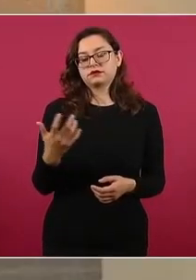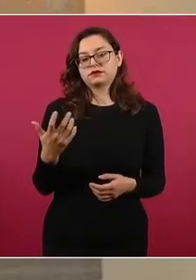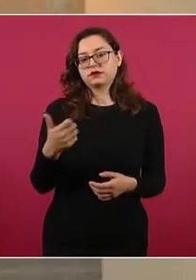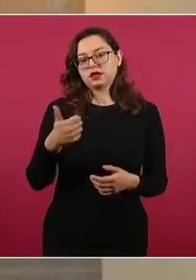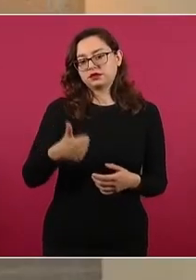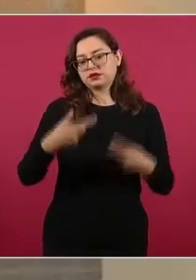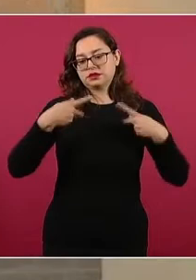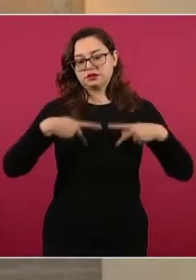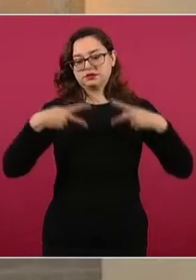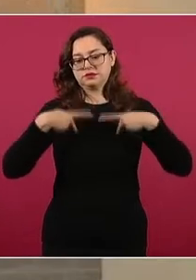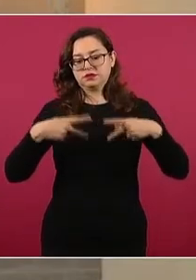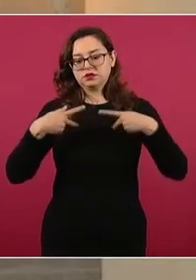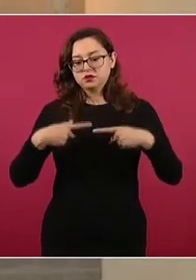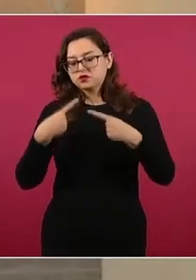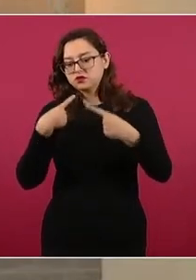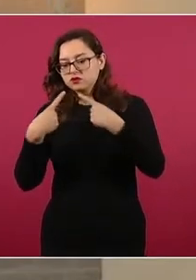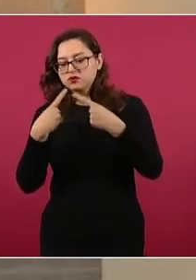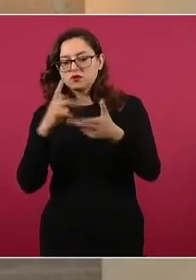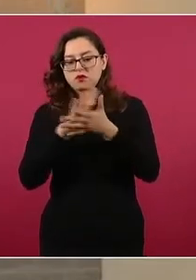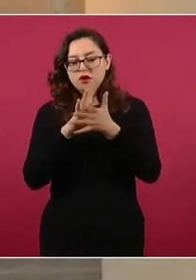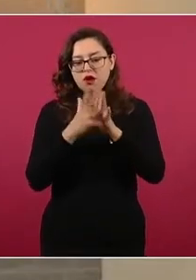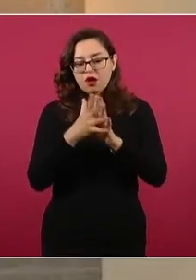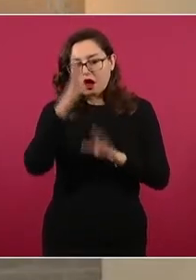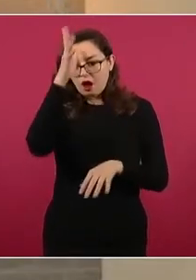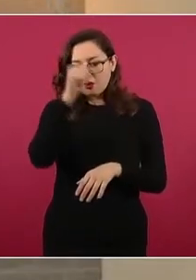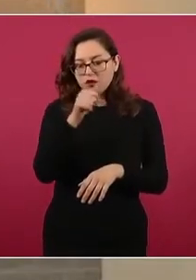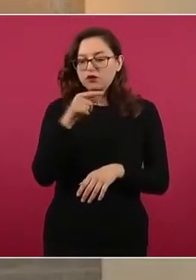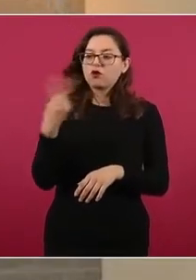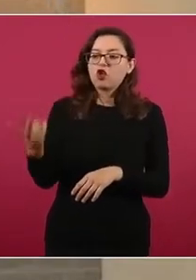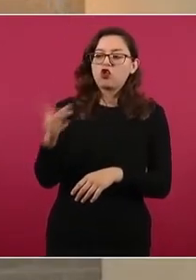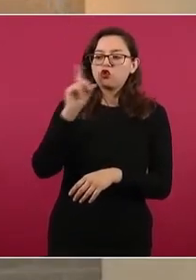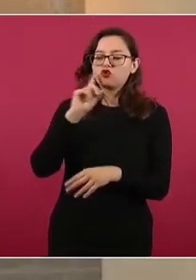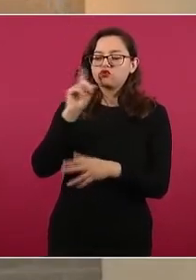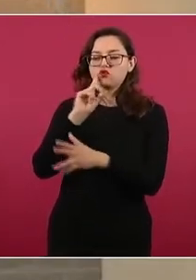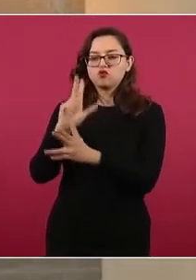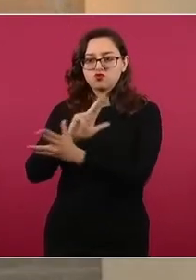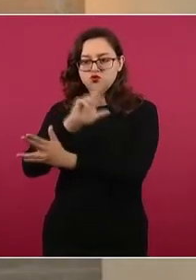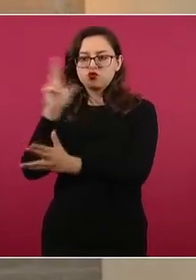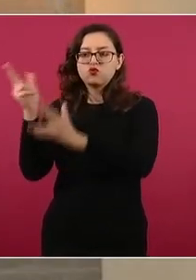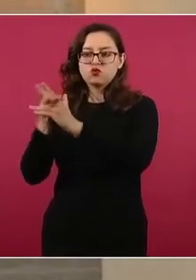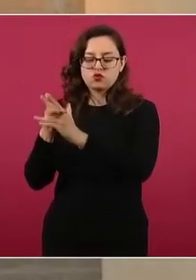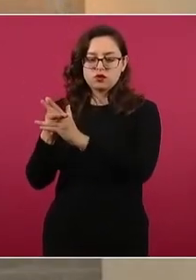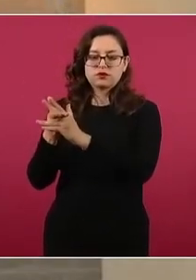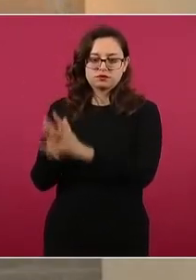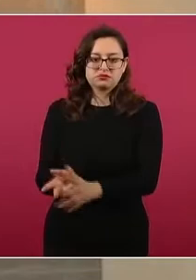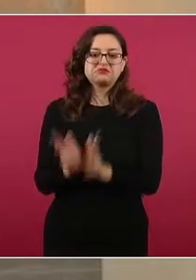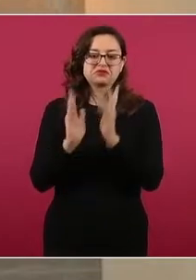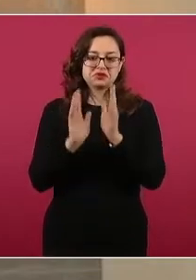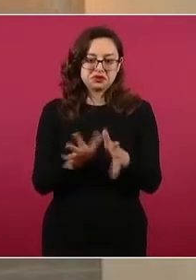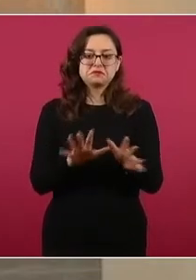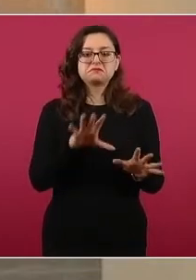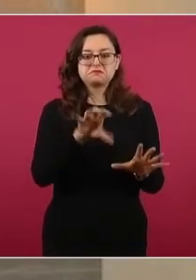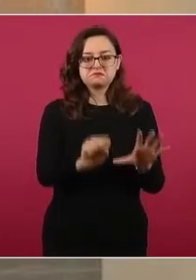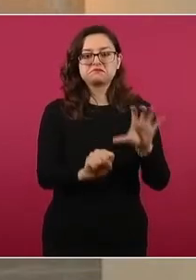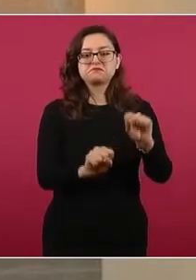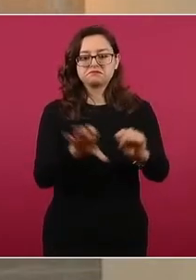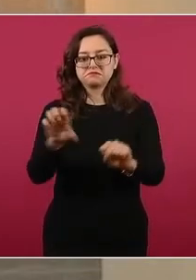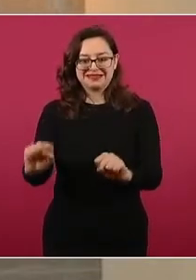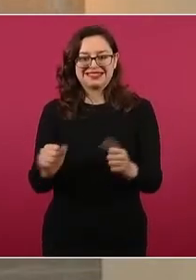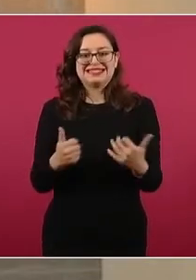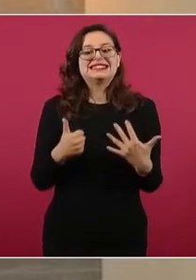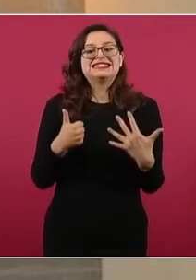comunicación con los autores materiales para facilitar estas acciones de carácter criminal. Hay seis